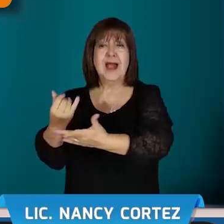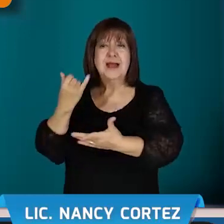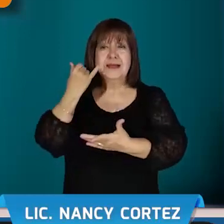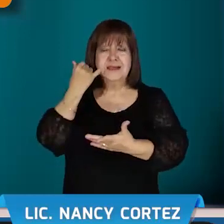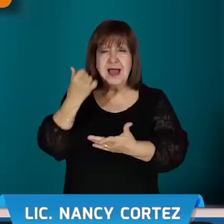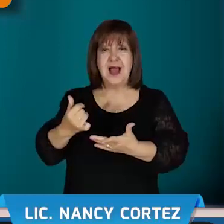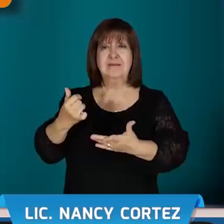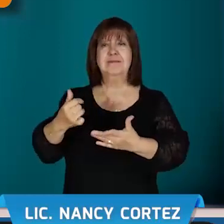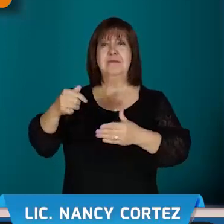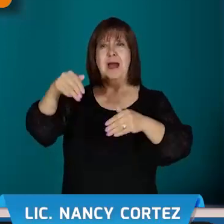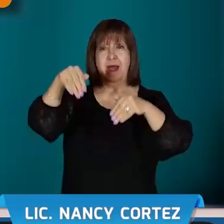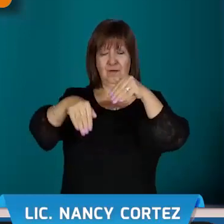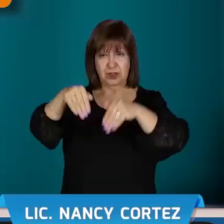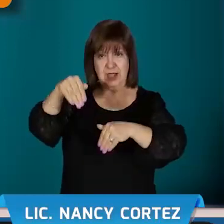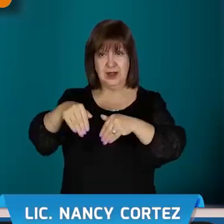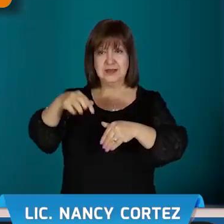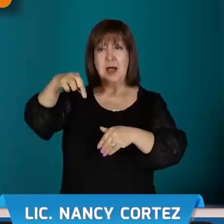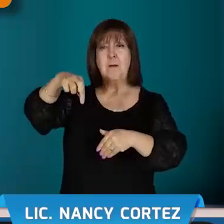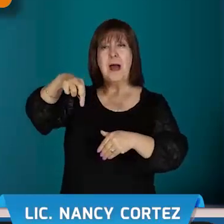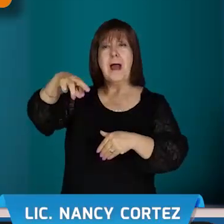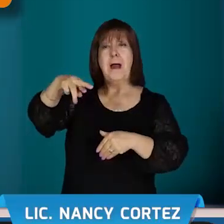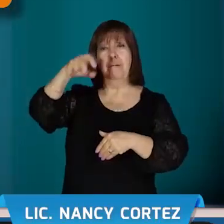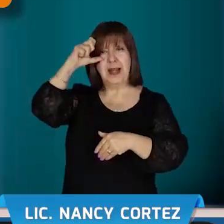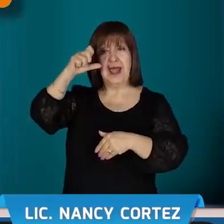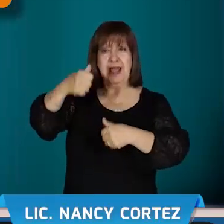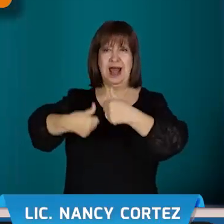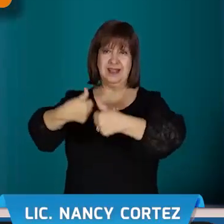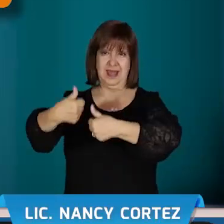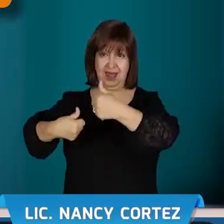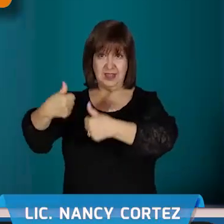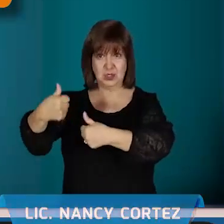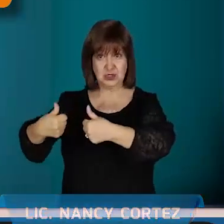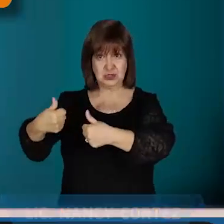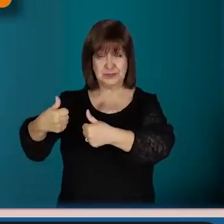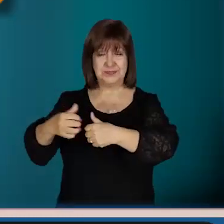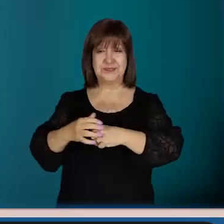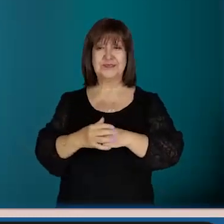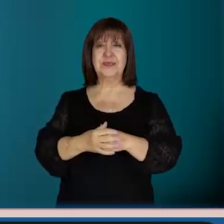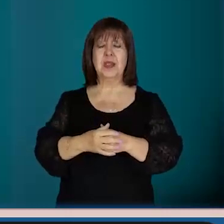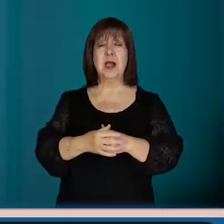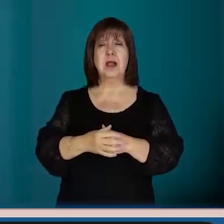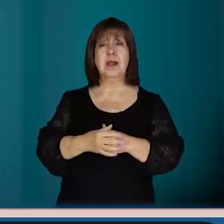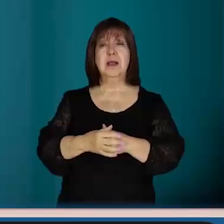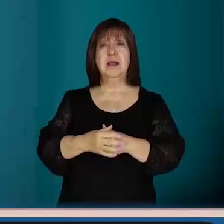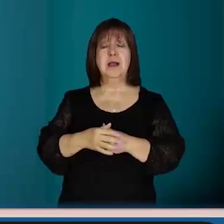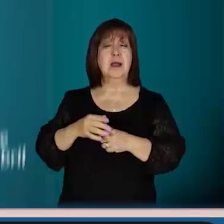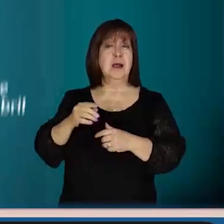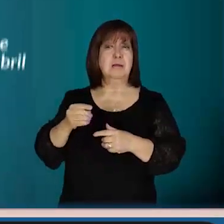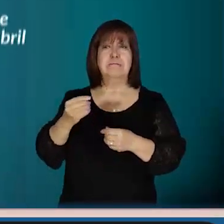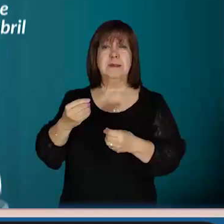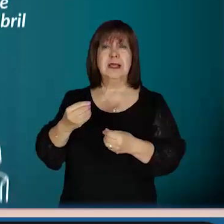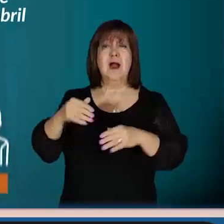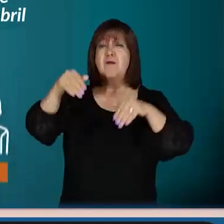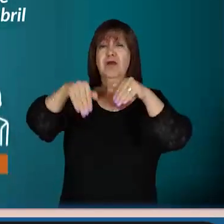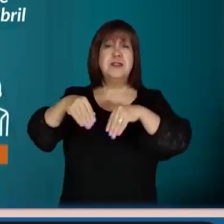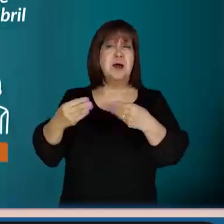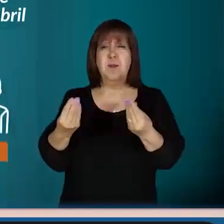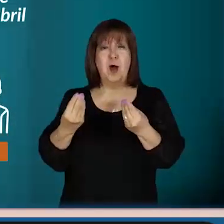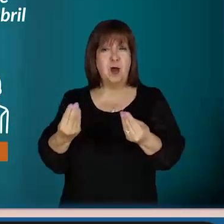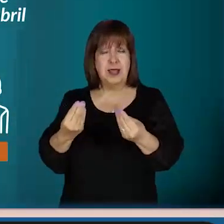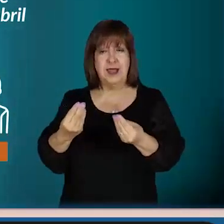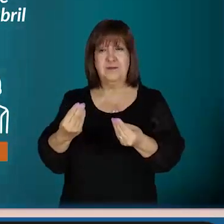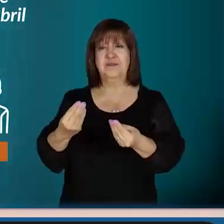de ocupar altos cargos en el sector público. Por esto, son precandidatos. El 11 de junio, en todos los departamentos de Mendoza,